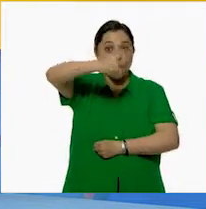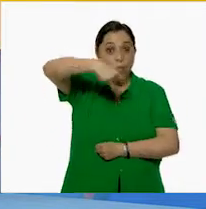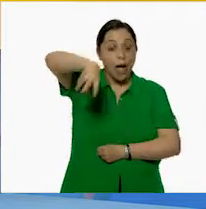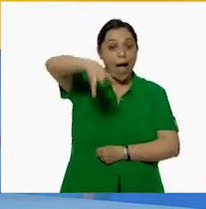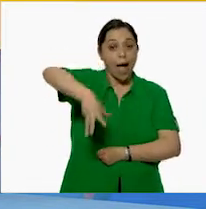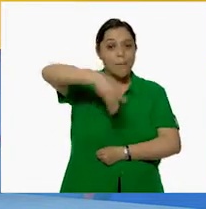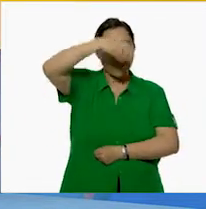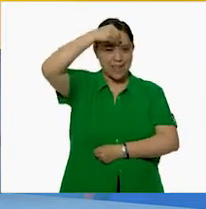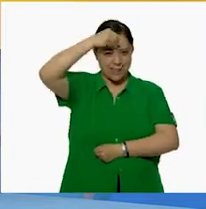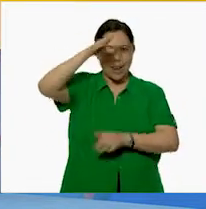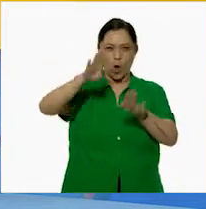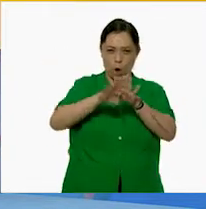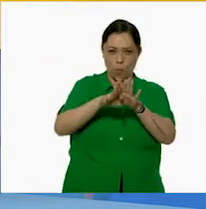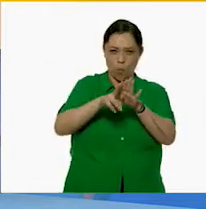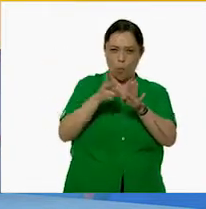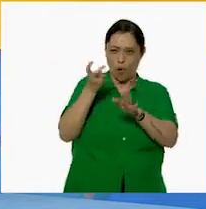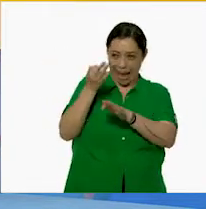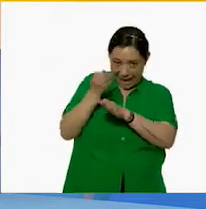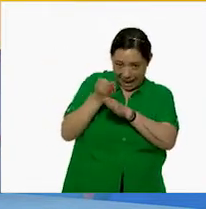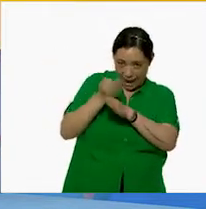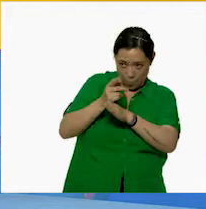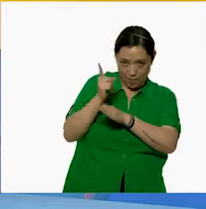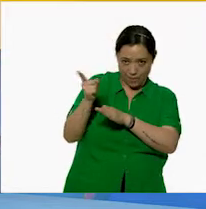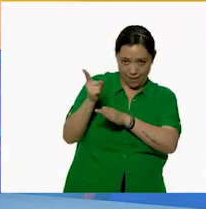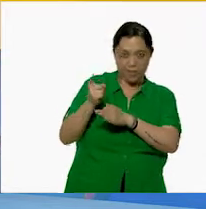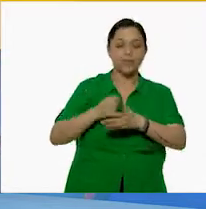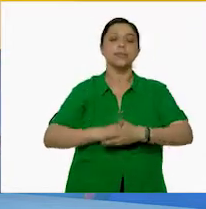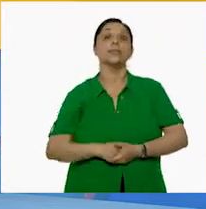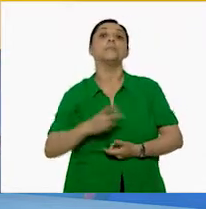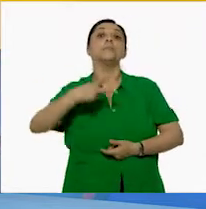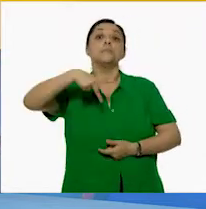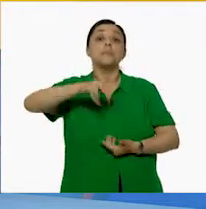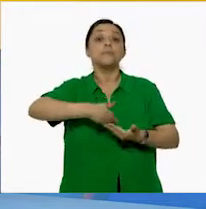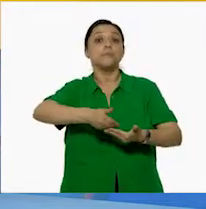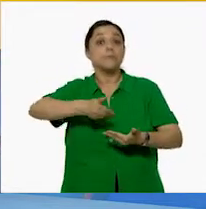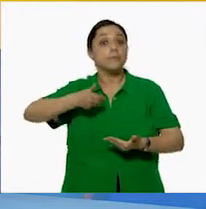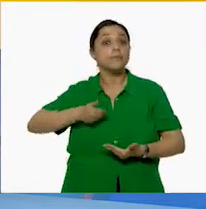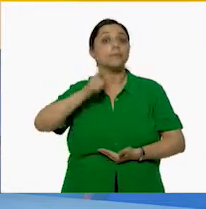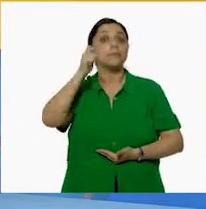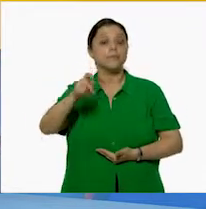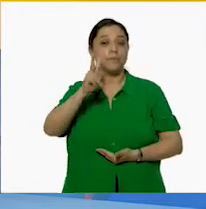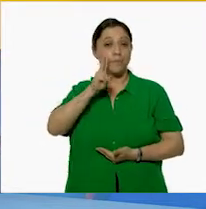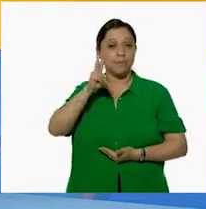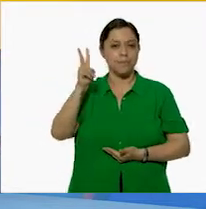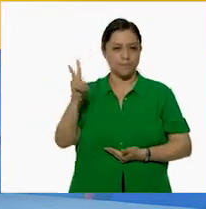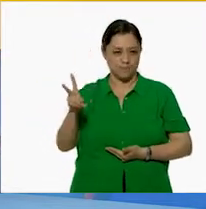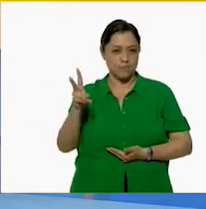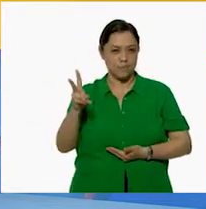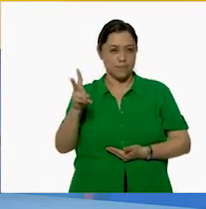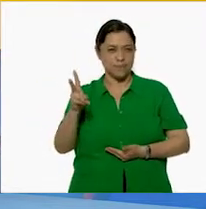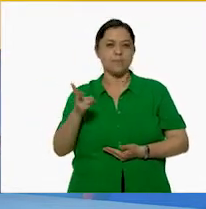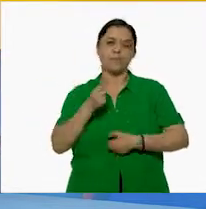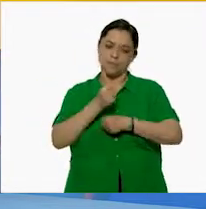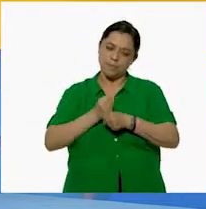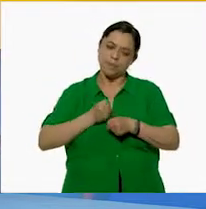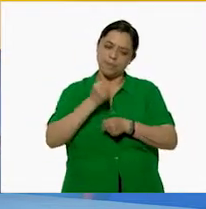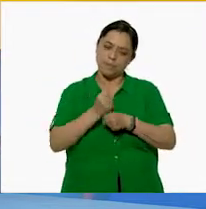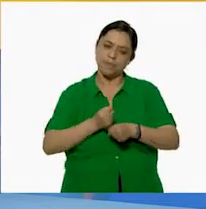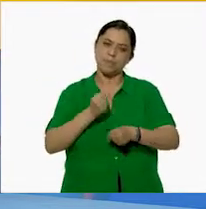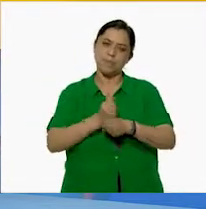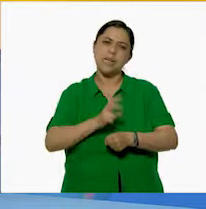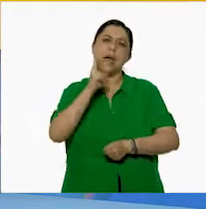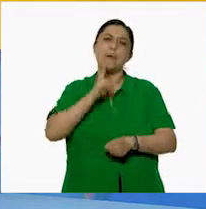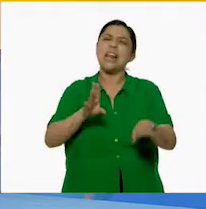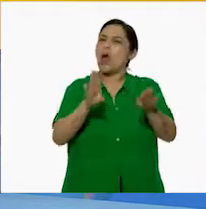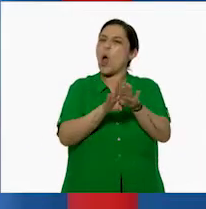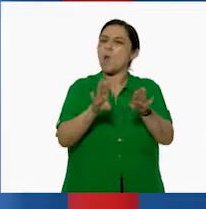procedimiento que mencionas. Pero antes de hacerlo así, estuvieron haciendo estos ejercicios para ver de dónde proviene ese